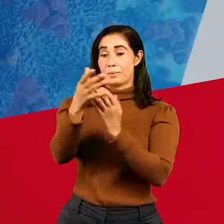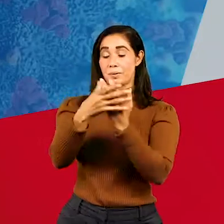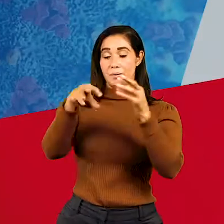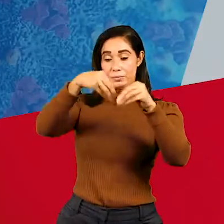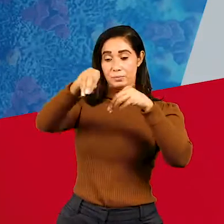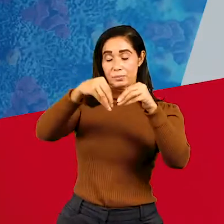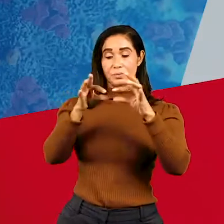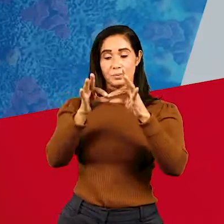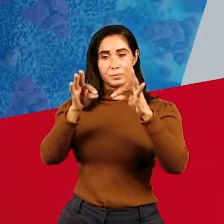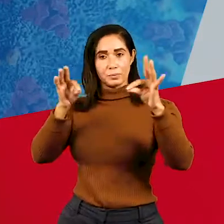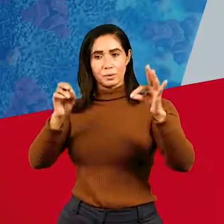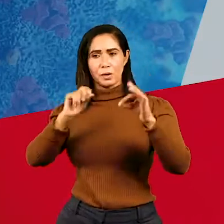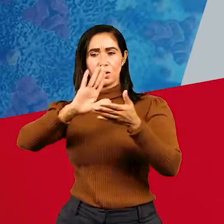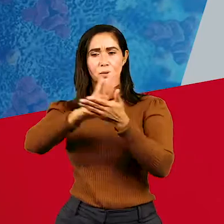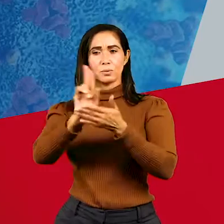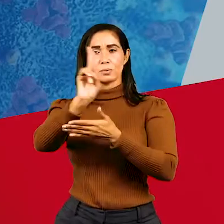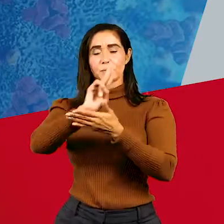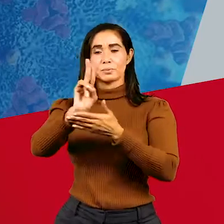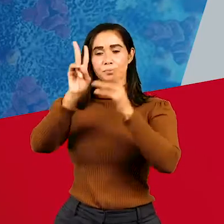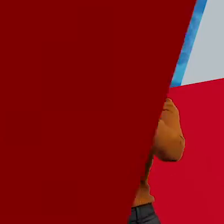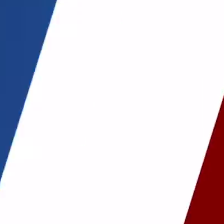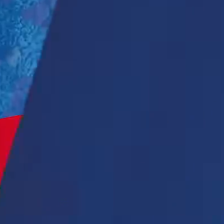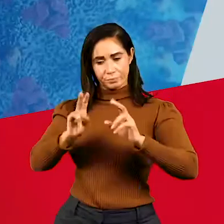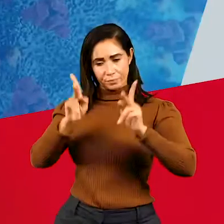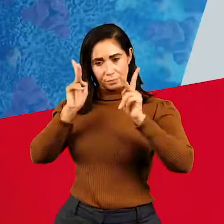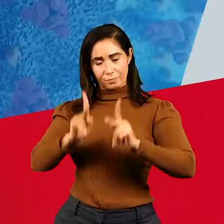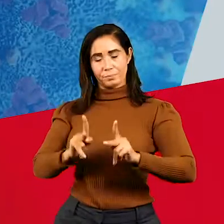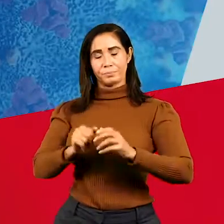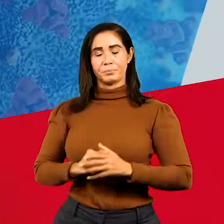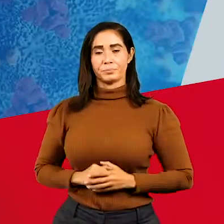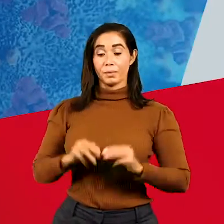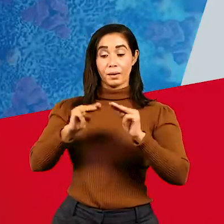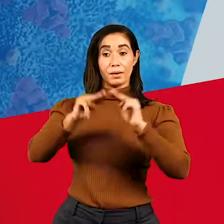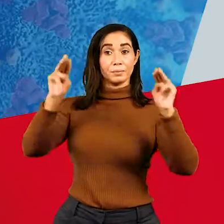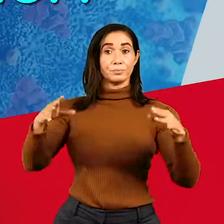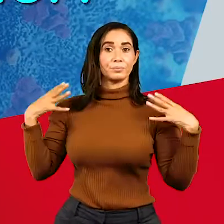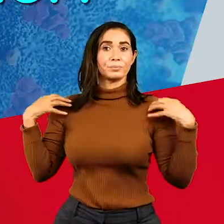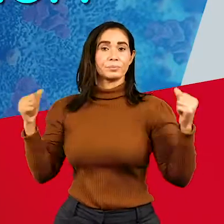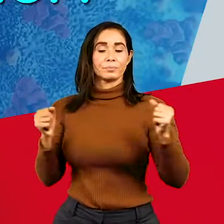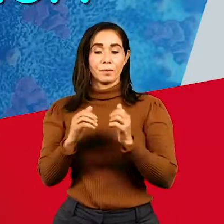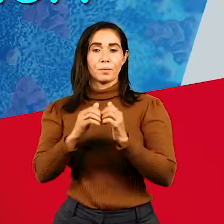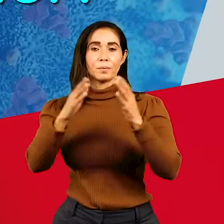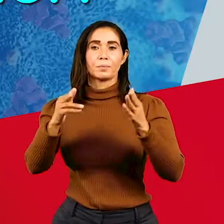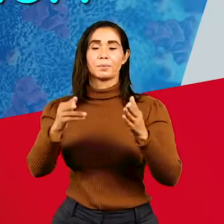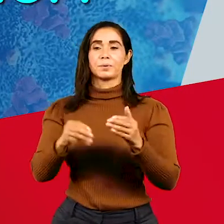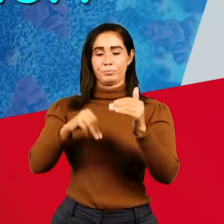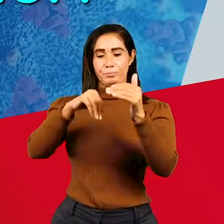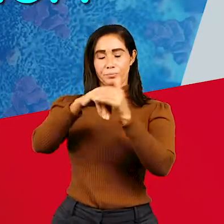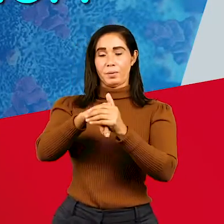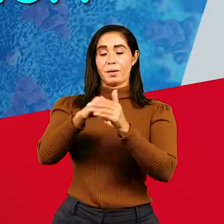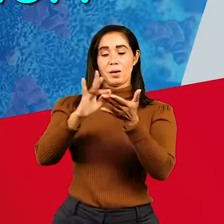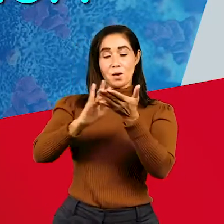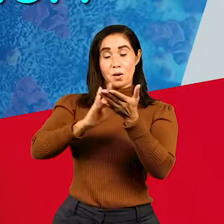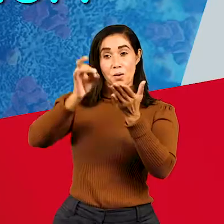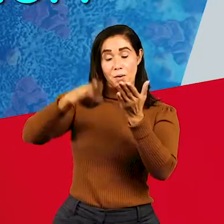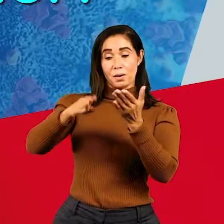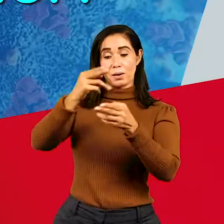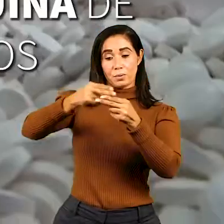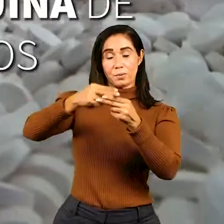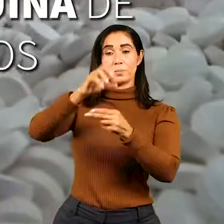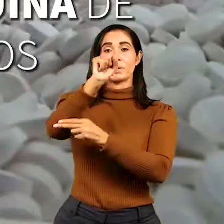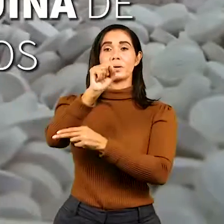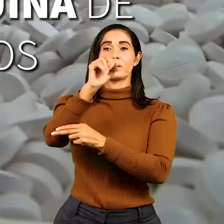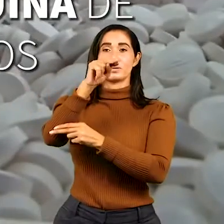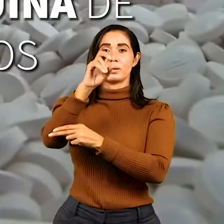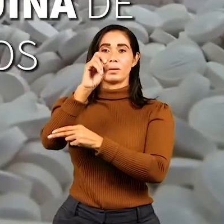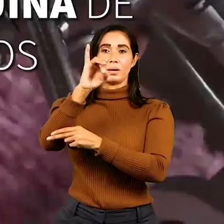cánulas y otro tipo de material reusable. El Ministerio de Salud Pública recibió por parte de la farmacéutica Sanofi